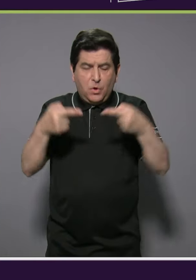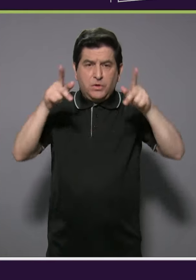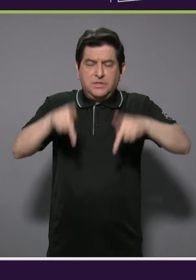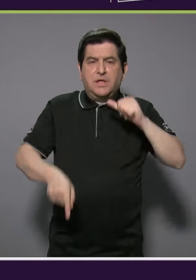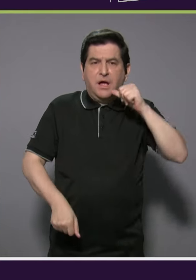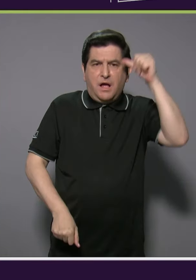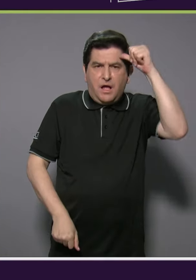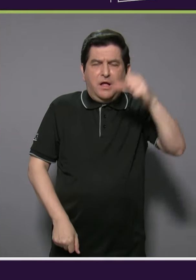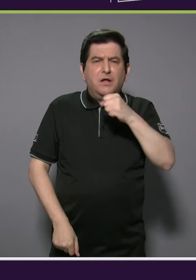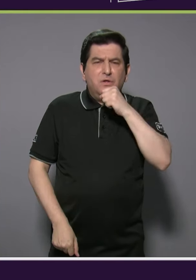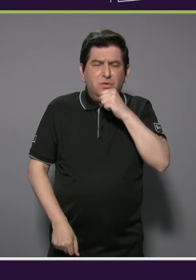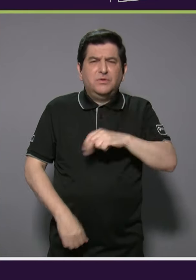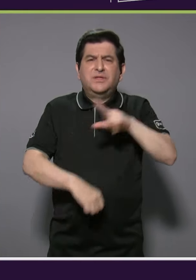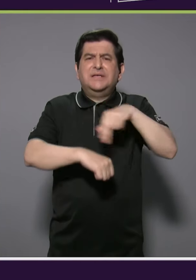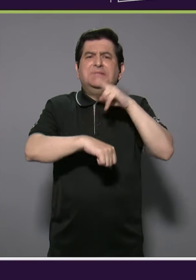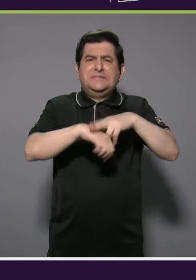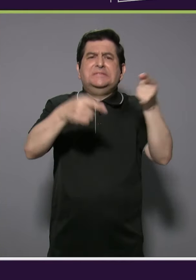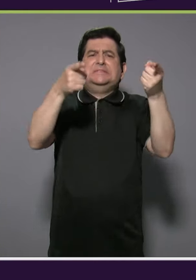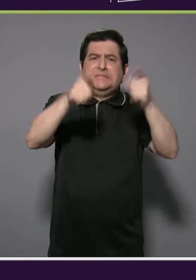adulta mayor más frecuente.